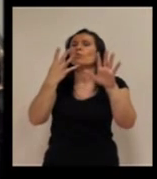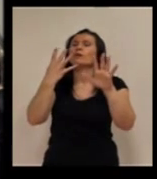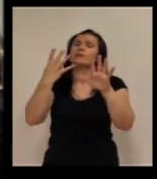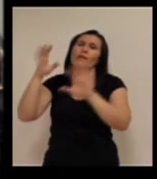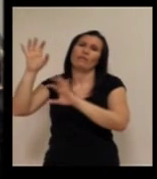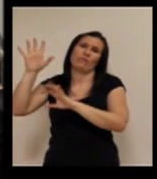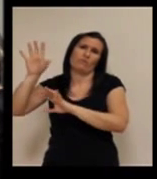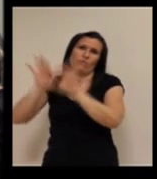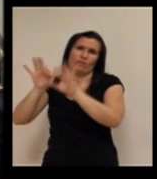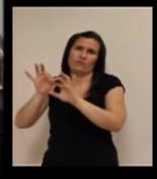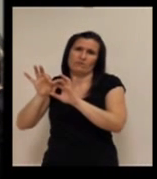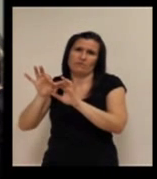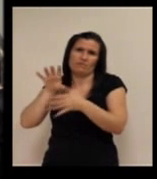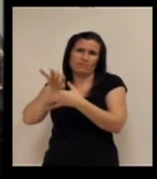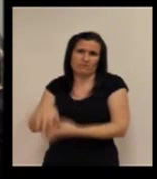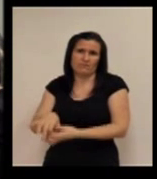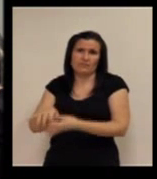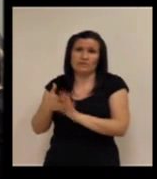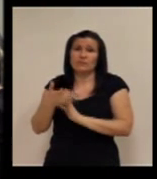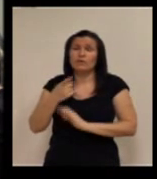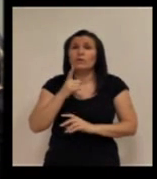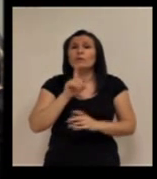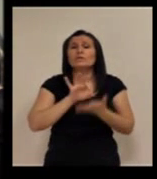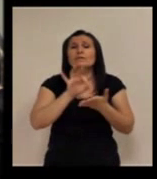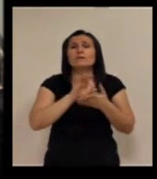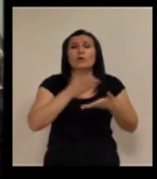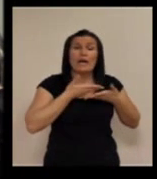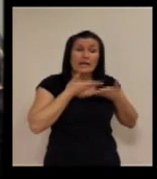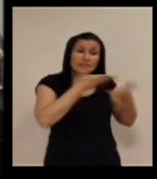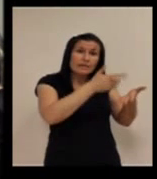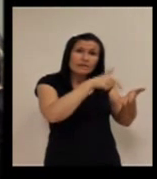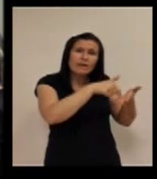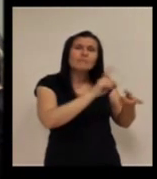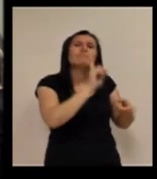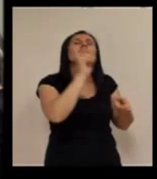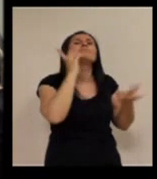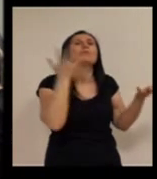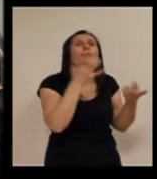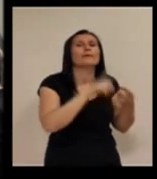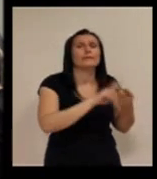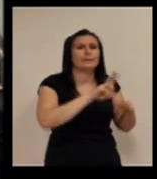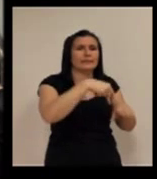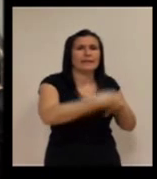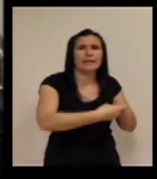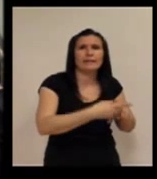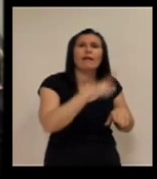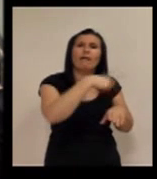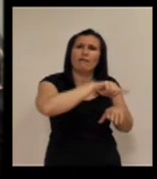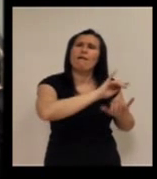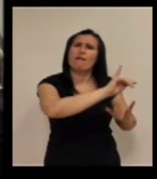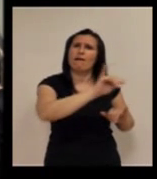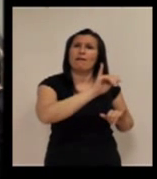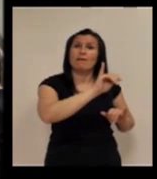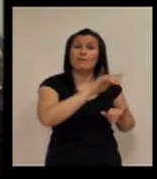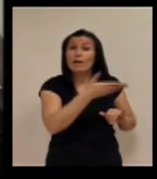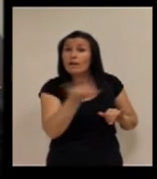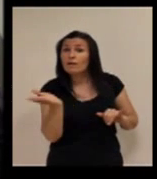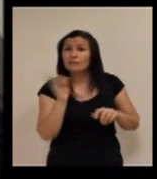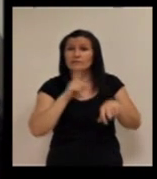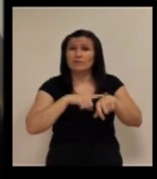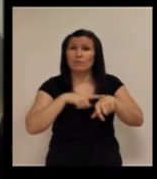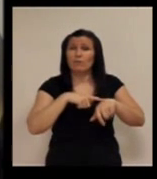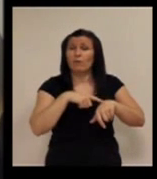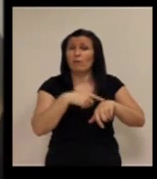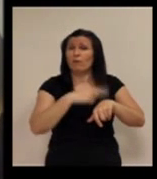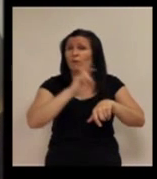piedras. Yo creo que es un servicio asistencial para las emergencias, para las caídas, las armas sanitarias, estamos ahí, pero el resto